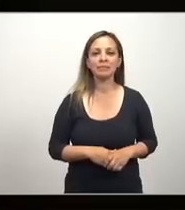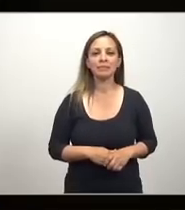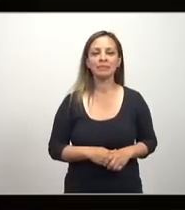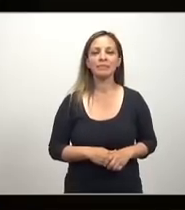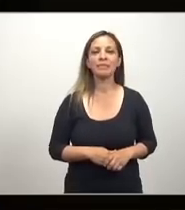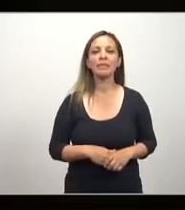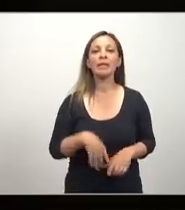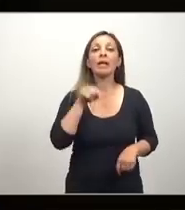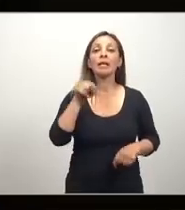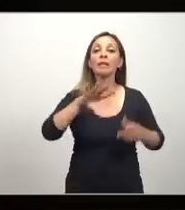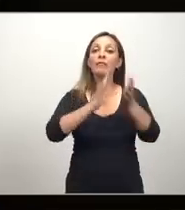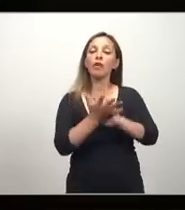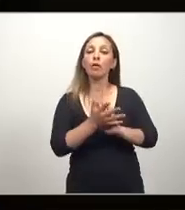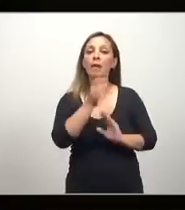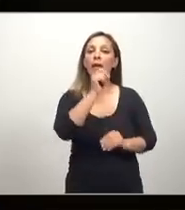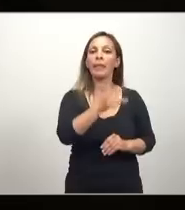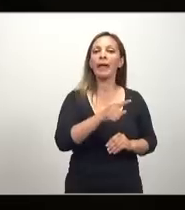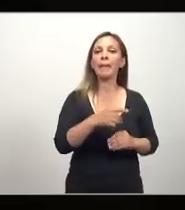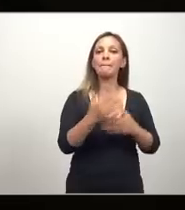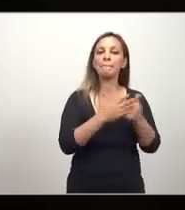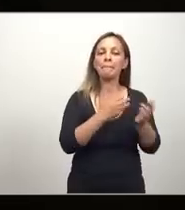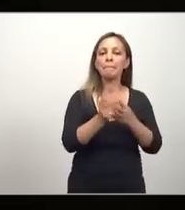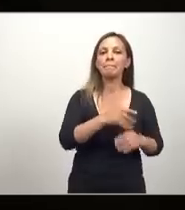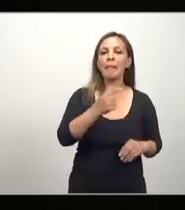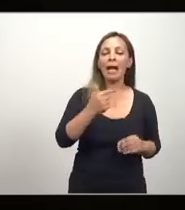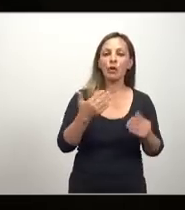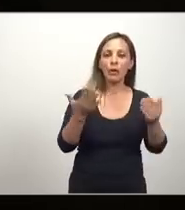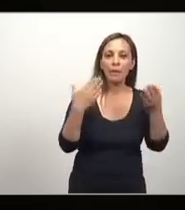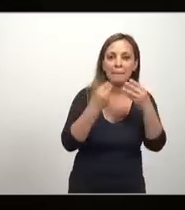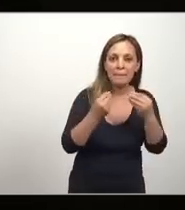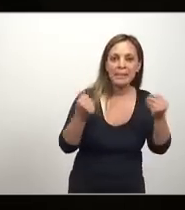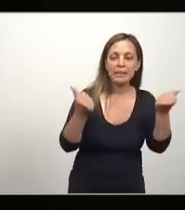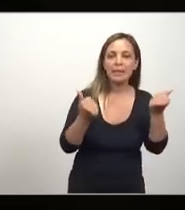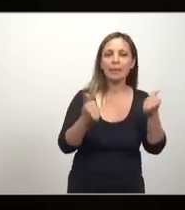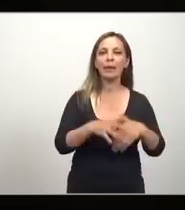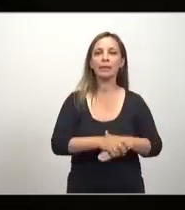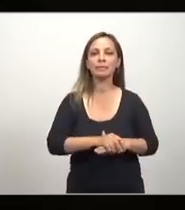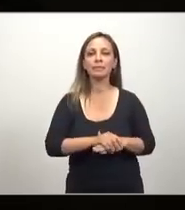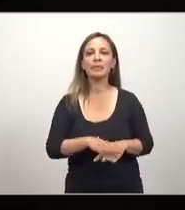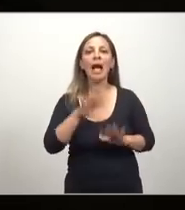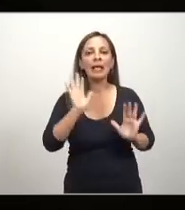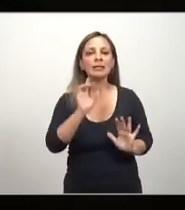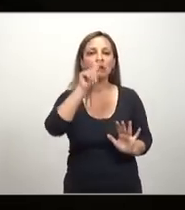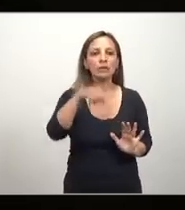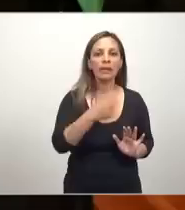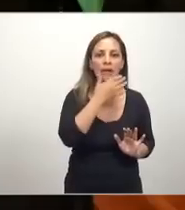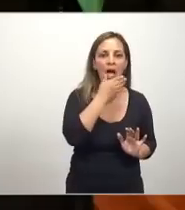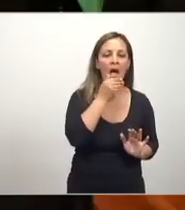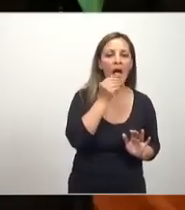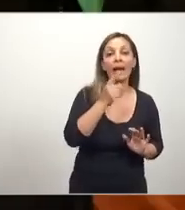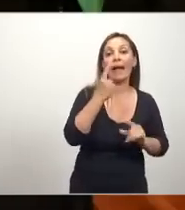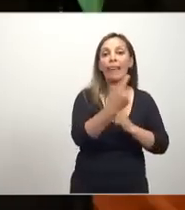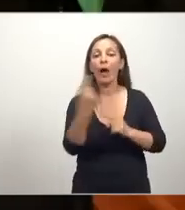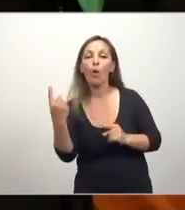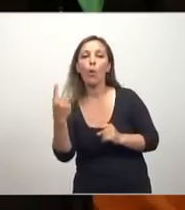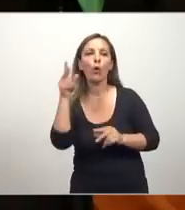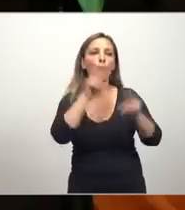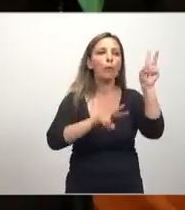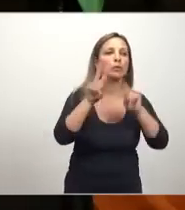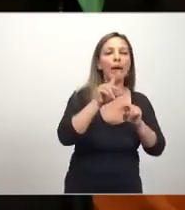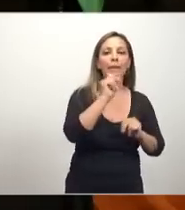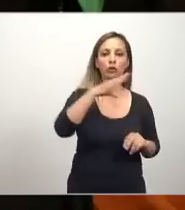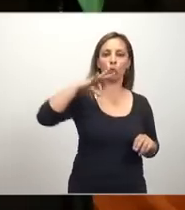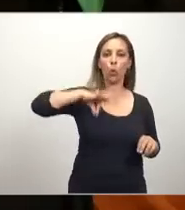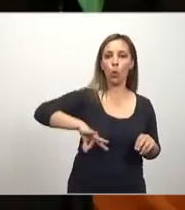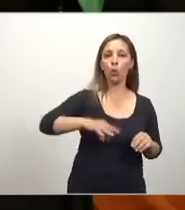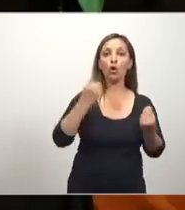Su legitimación fue la famosa mano invisible, que así se lograba el mejor Estado social y económico. Cada quien buscando su propio fin de lucro